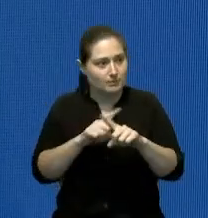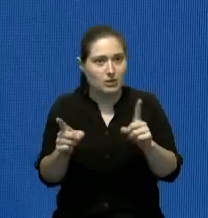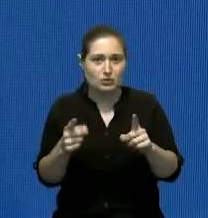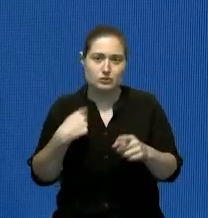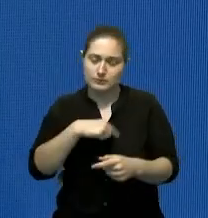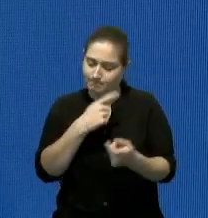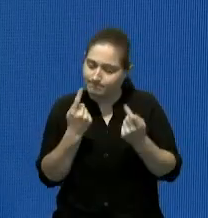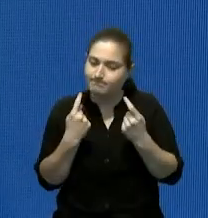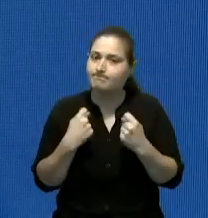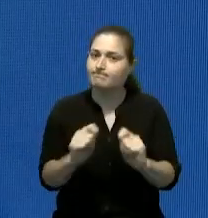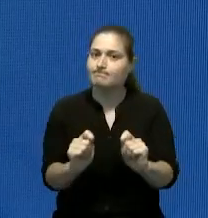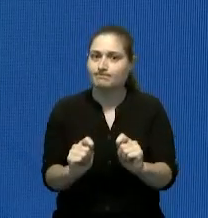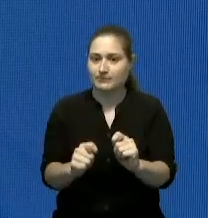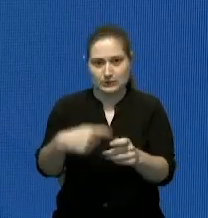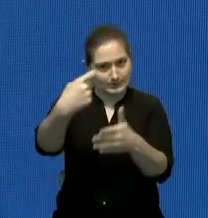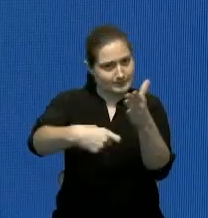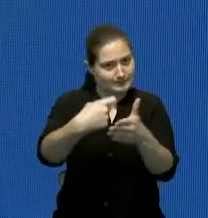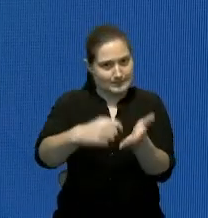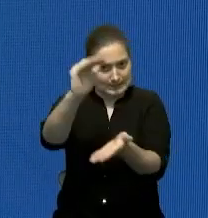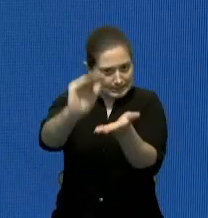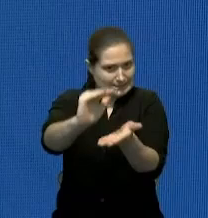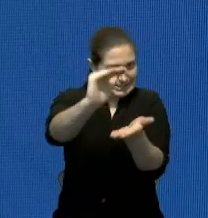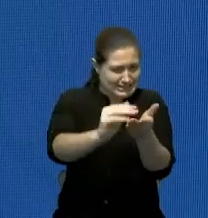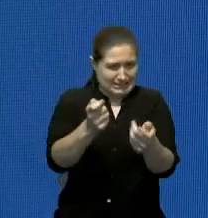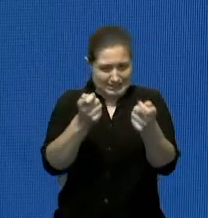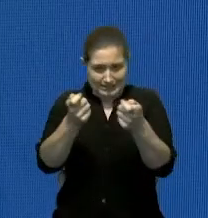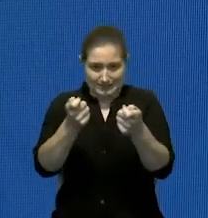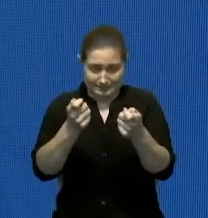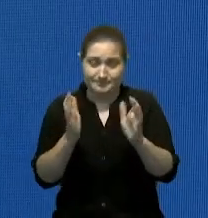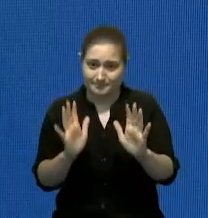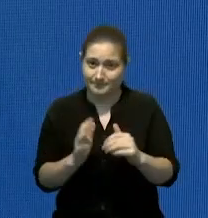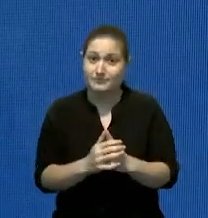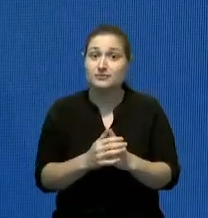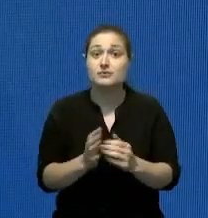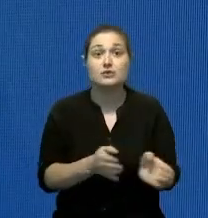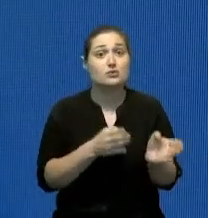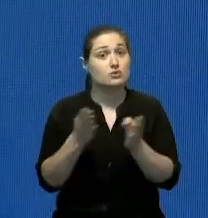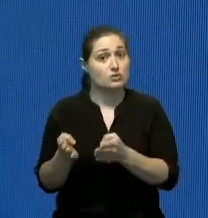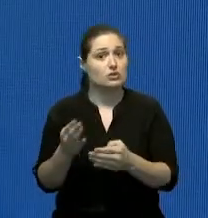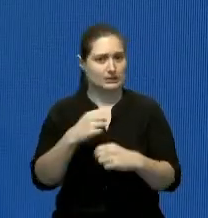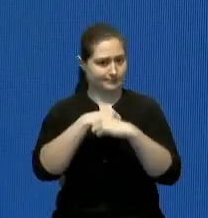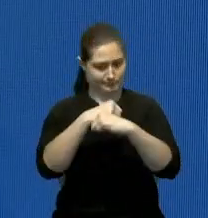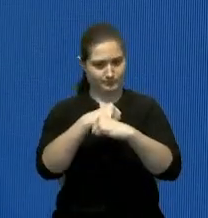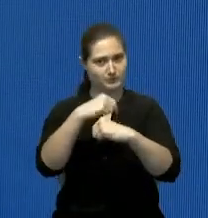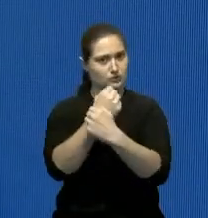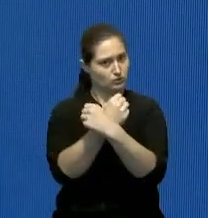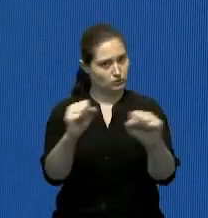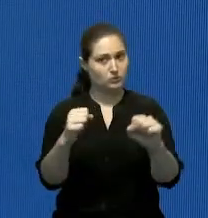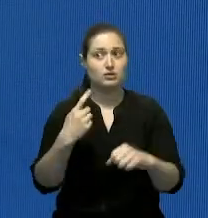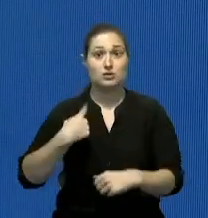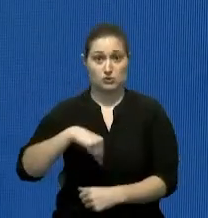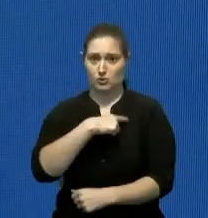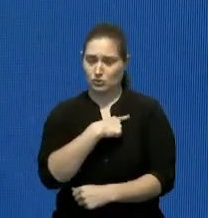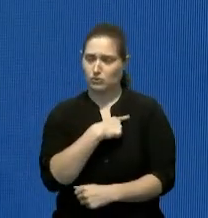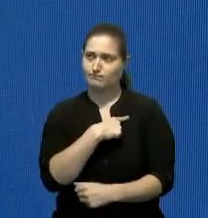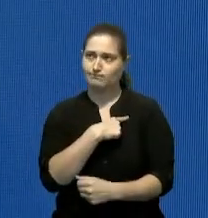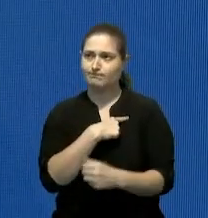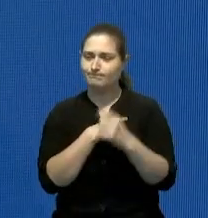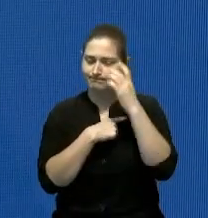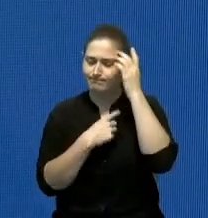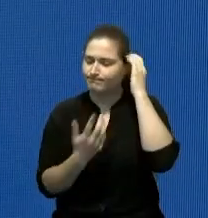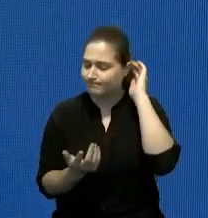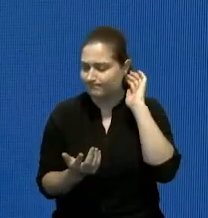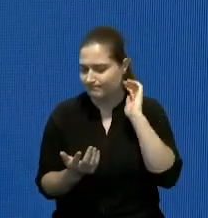justos los productos de primera necesidad y en seguridad nosotros somos el país y todavía falta mucho todavía